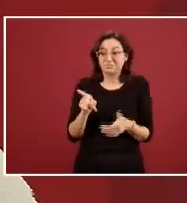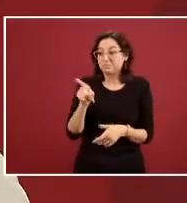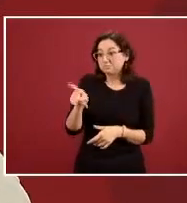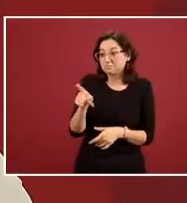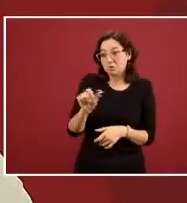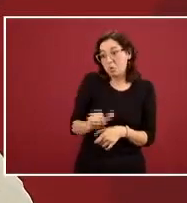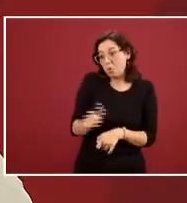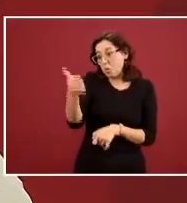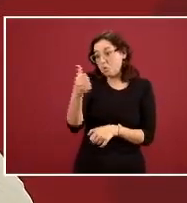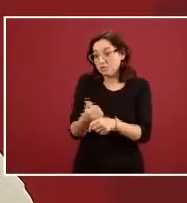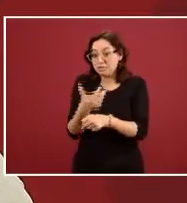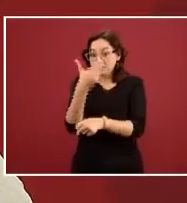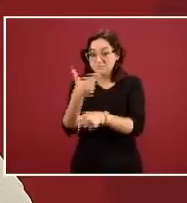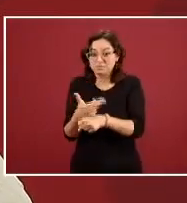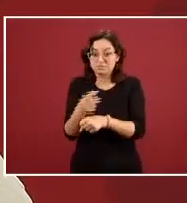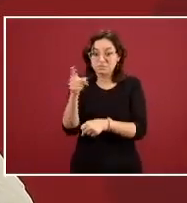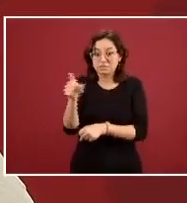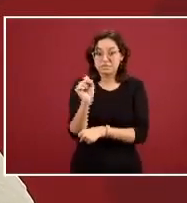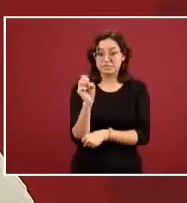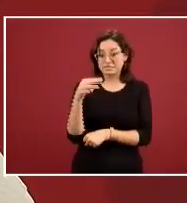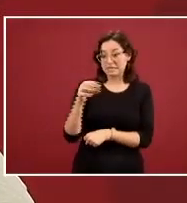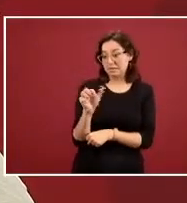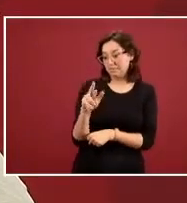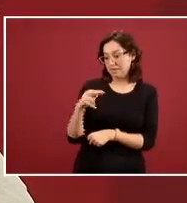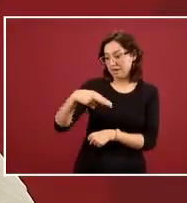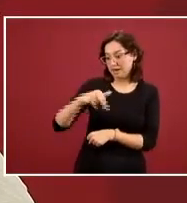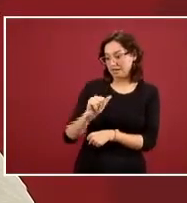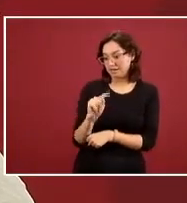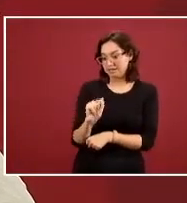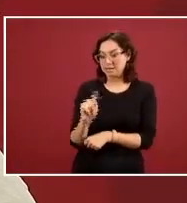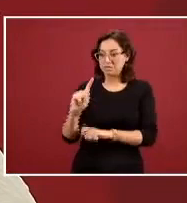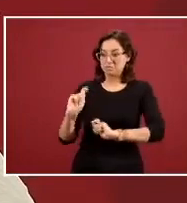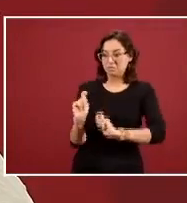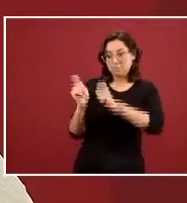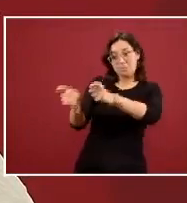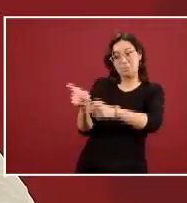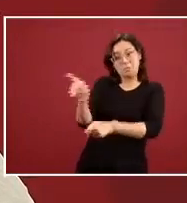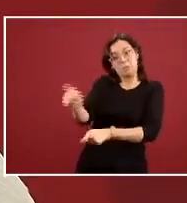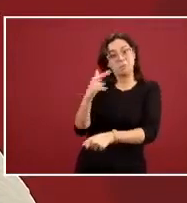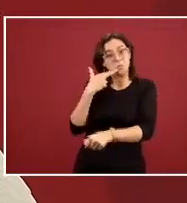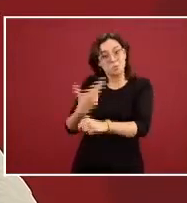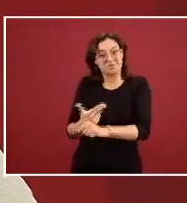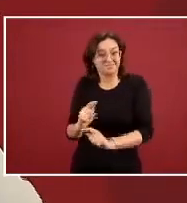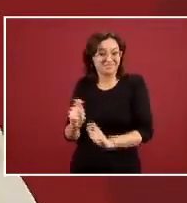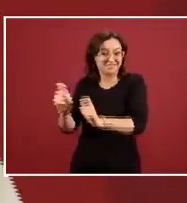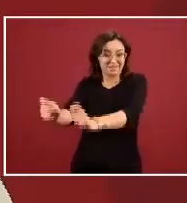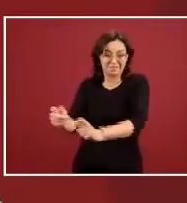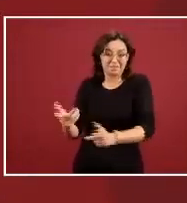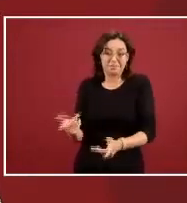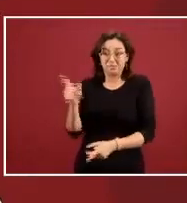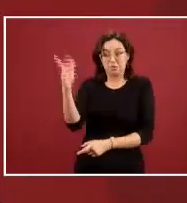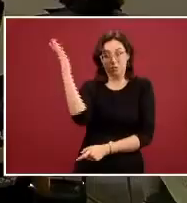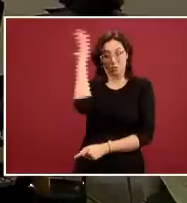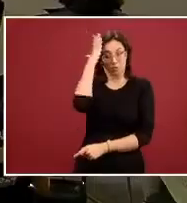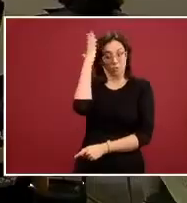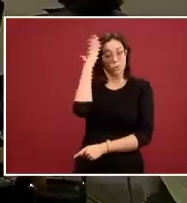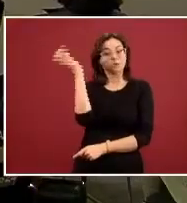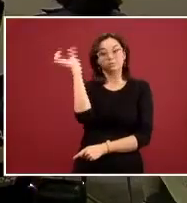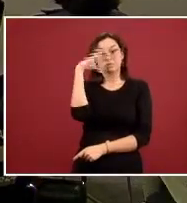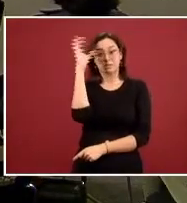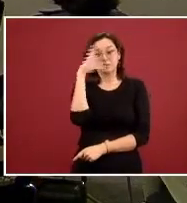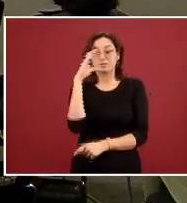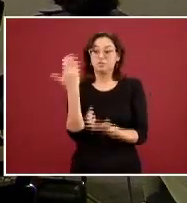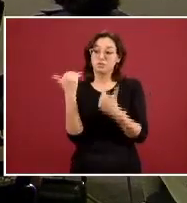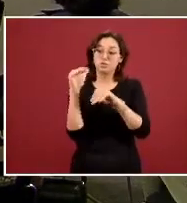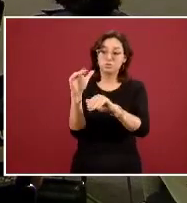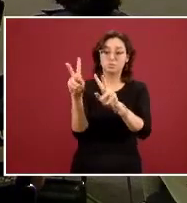Medio Ambiente y Ecología está liderada por uno de los más prestigiados científicos mexicanos en